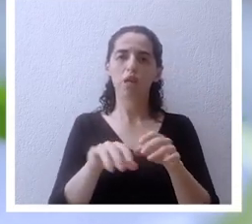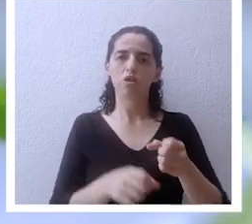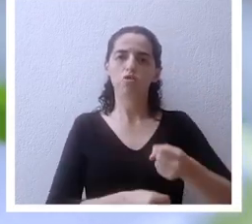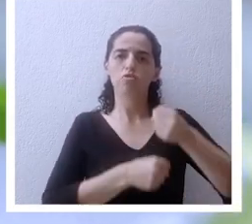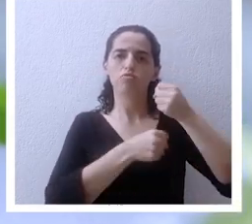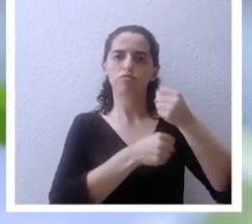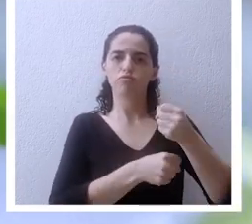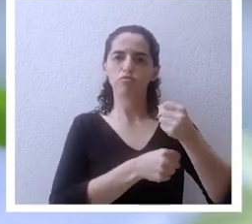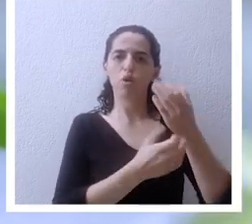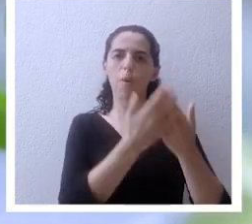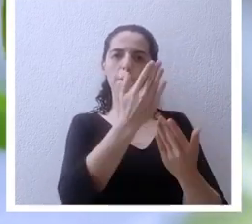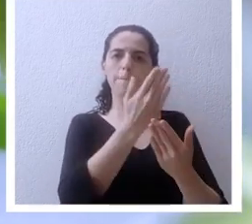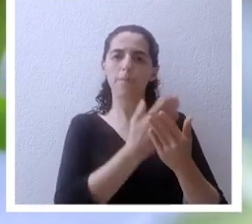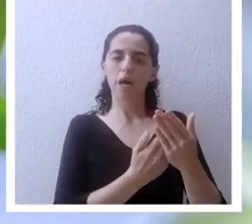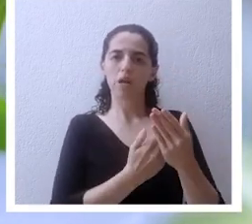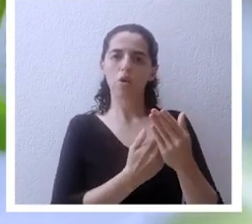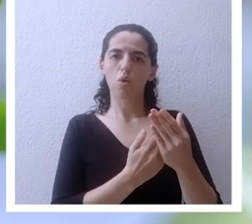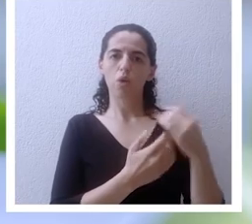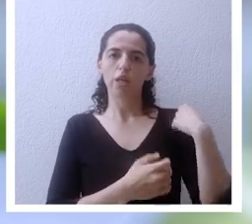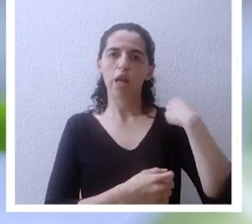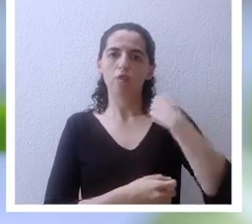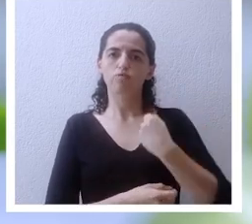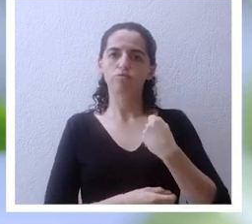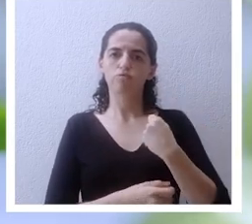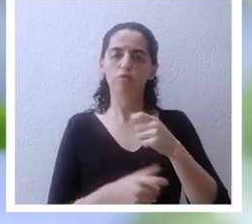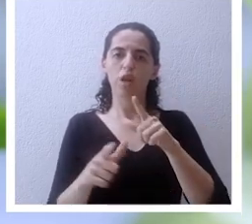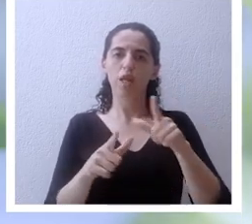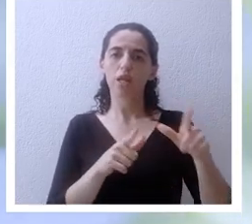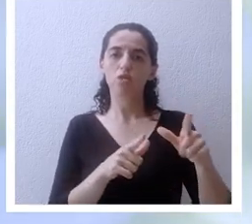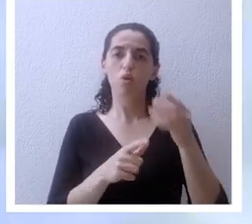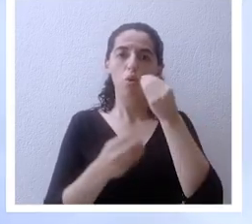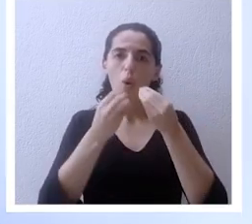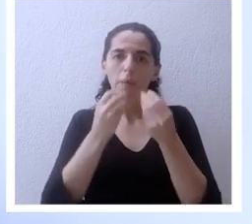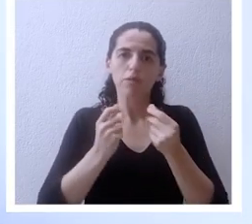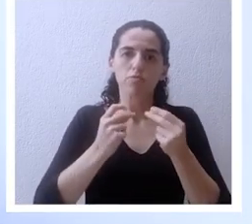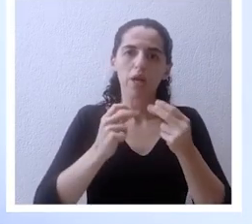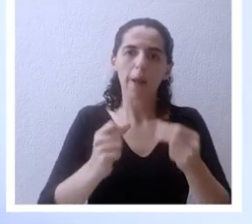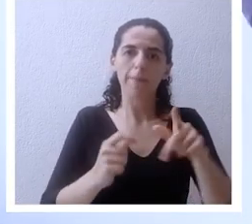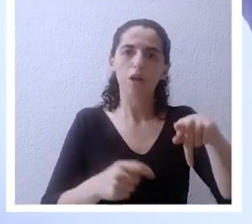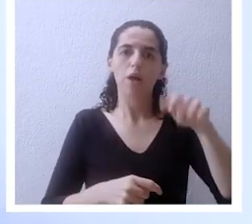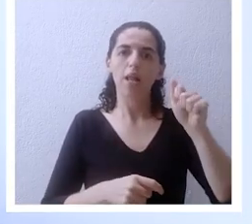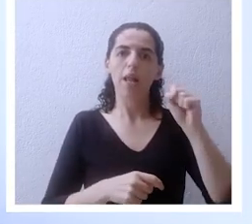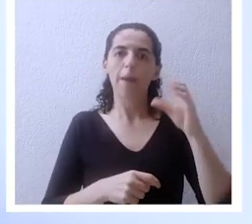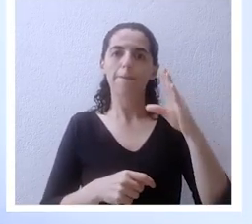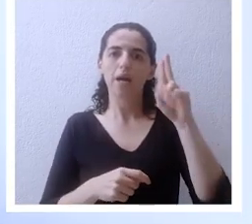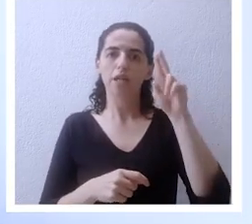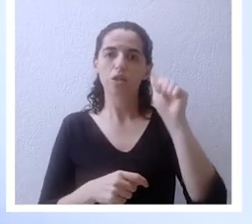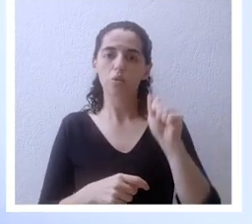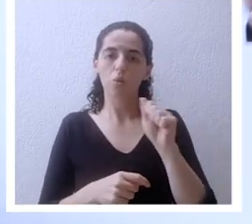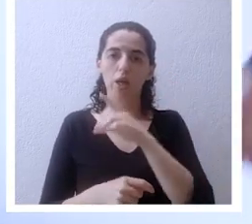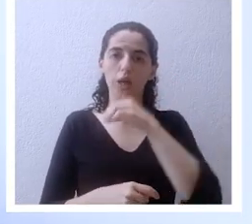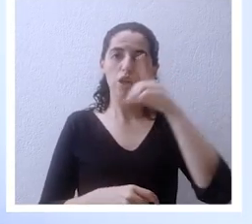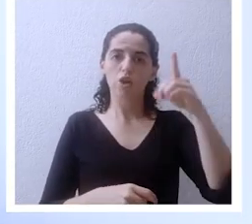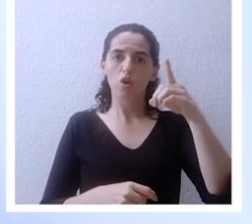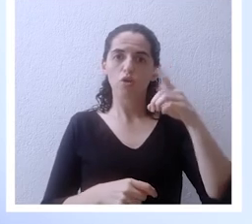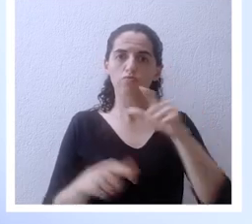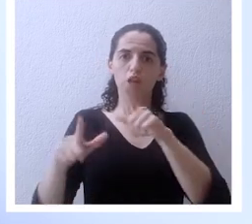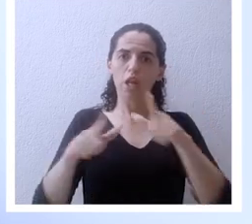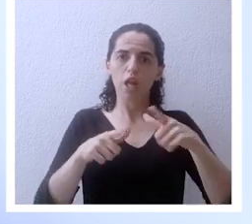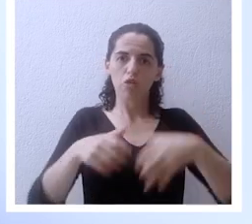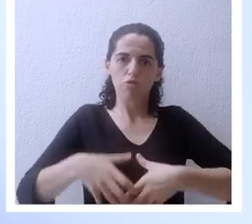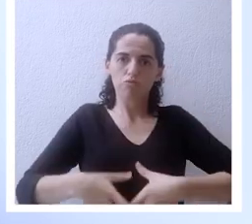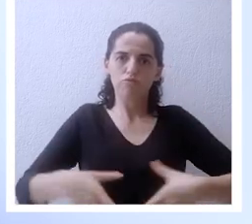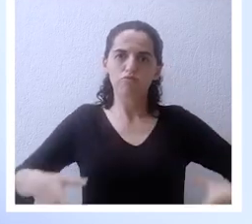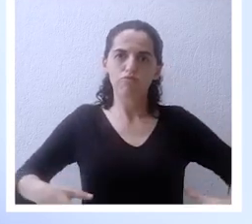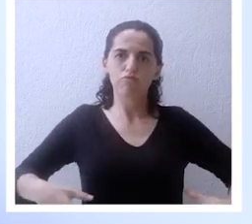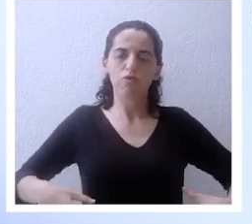y lo comeréis apresuradamente es la Pascua de Jehová y cuando dice ceñidos vuestros lomos con el calzado no sé cuando tú llegas